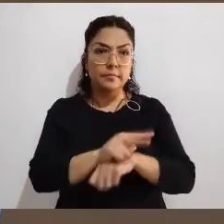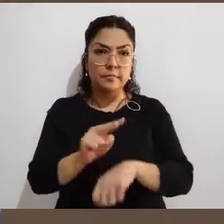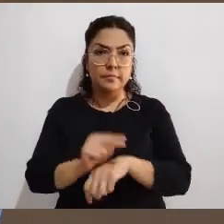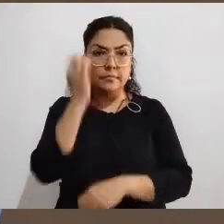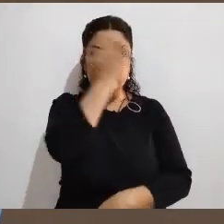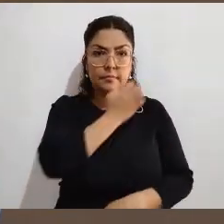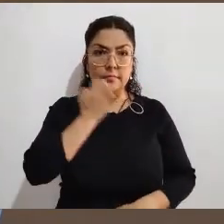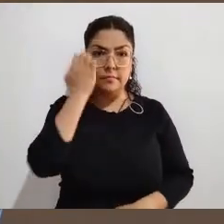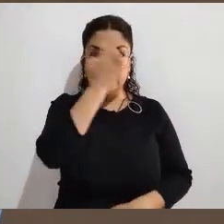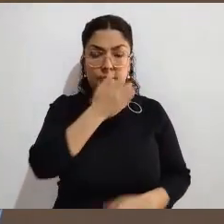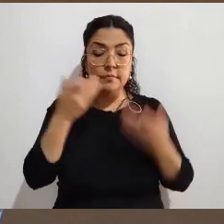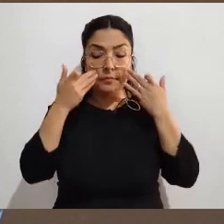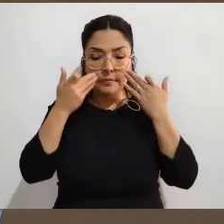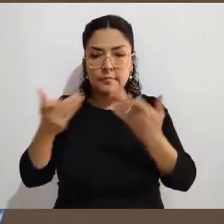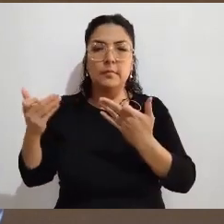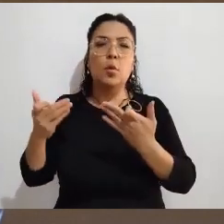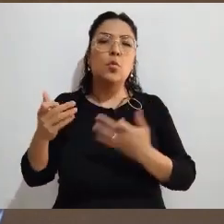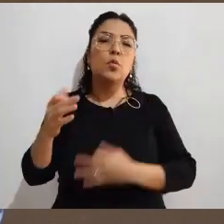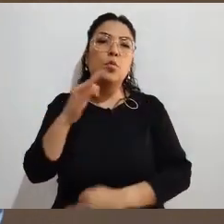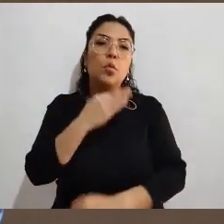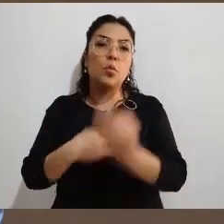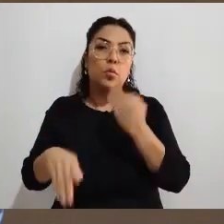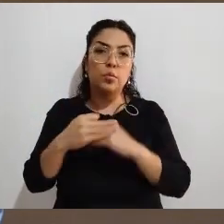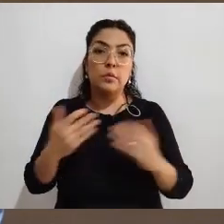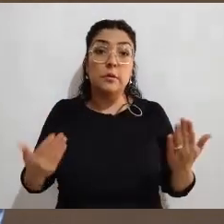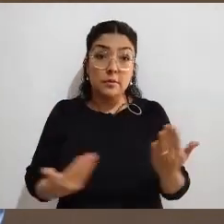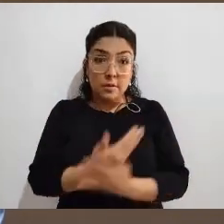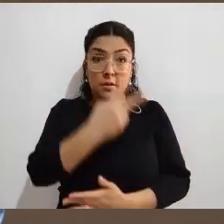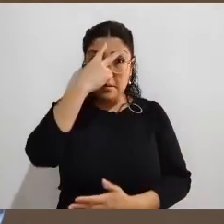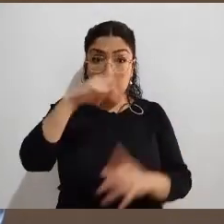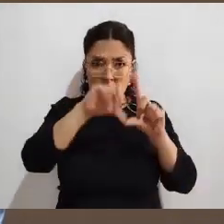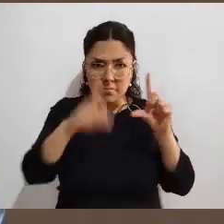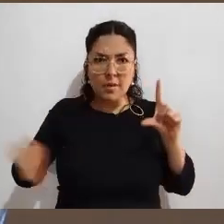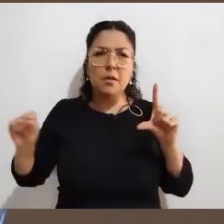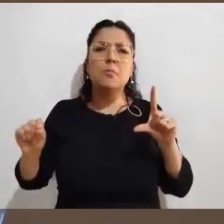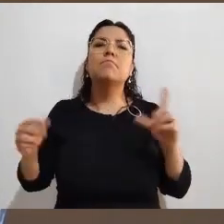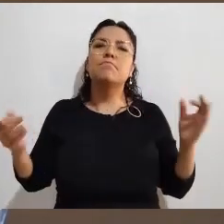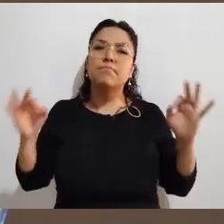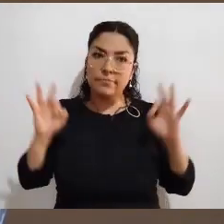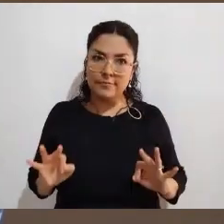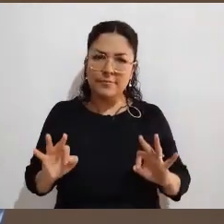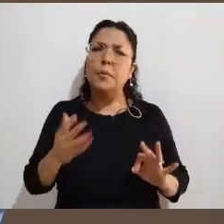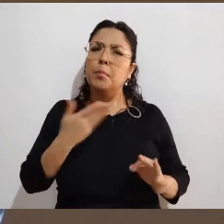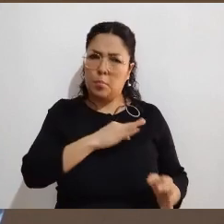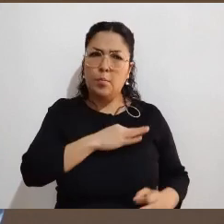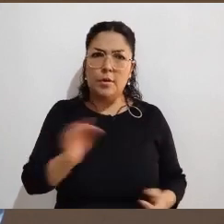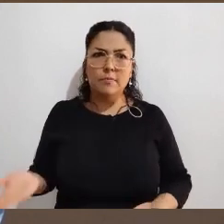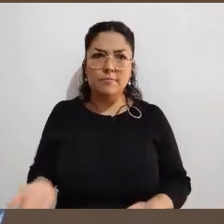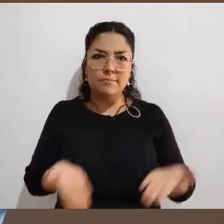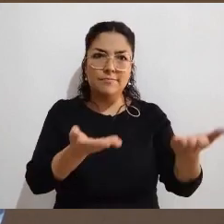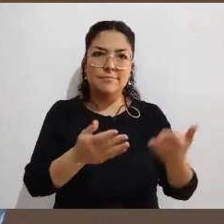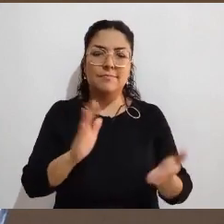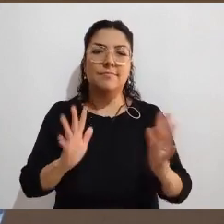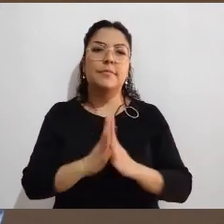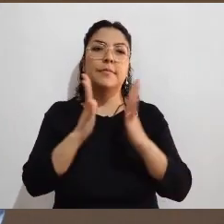que tenemos todas y todos los ciudadanos mexicanos. En ese sentido, no importa la entidad donde quieras hacer observación electoral,